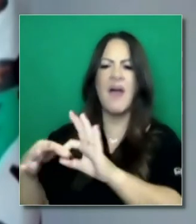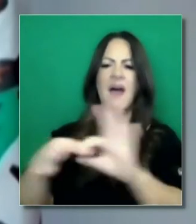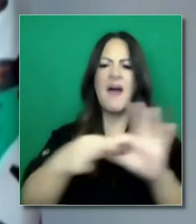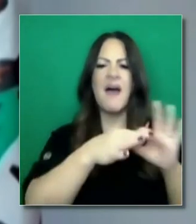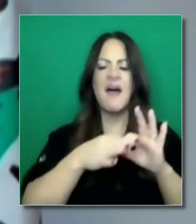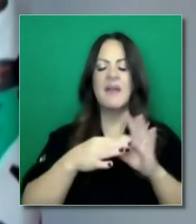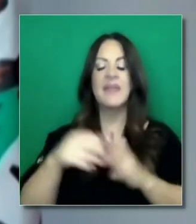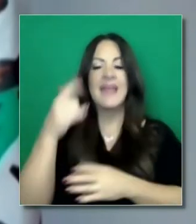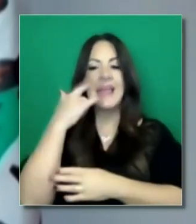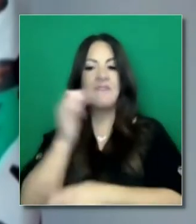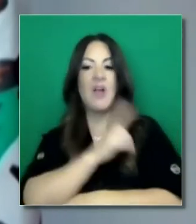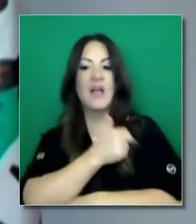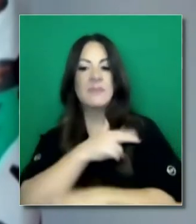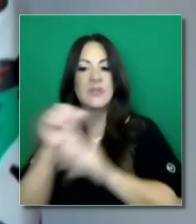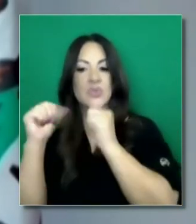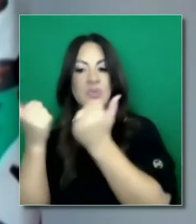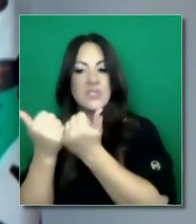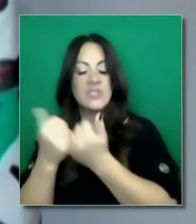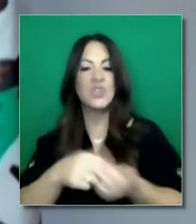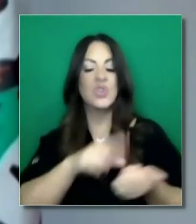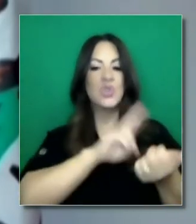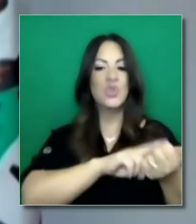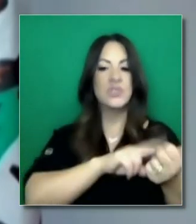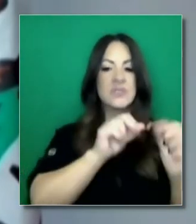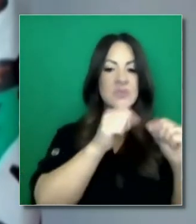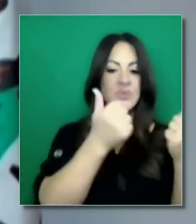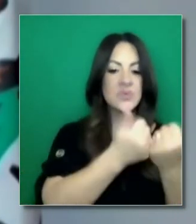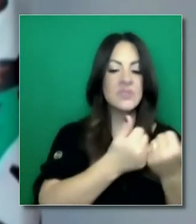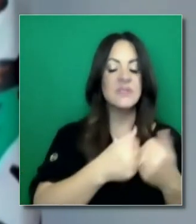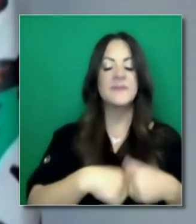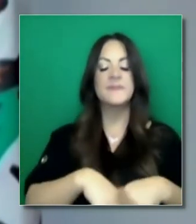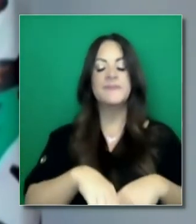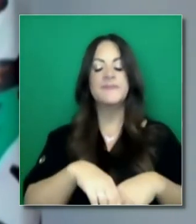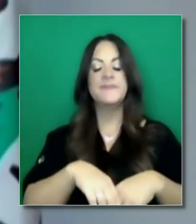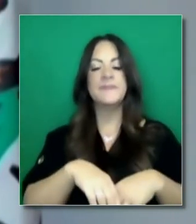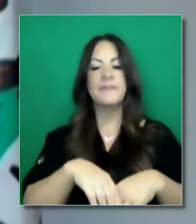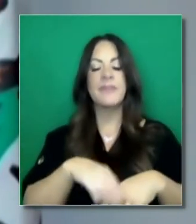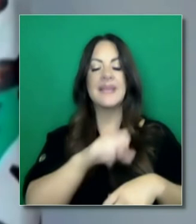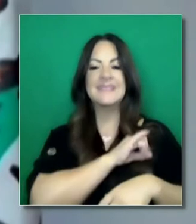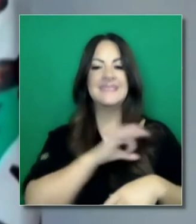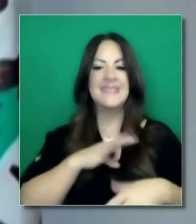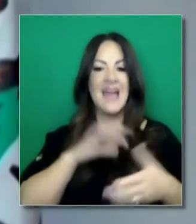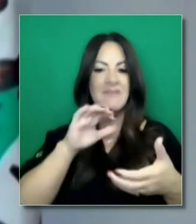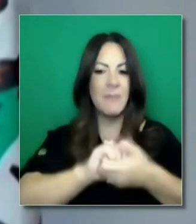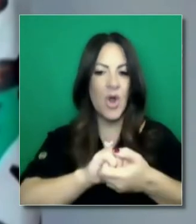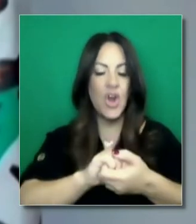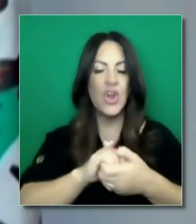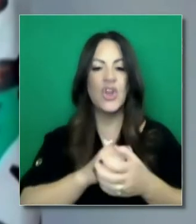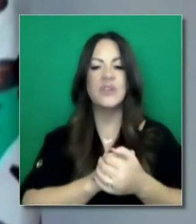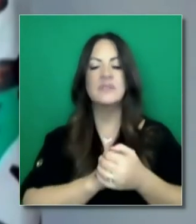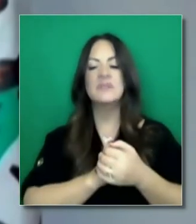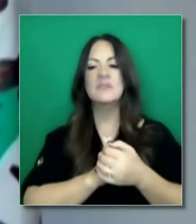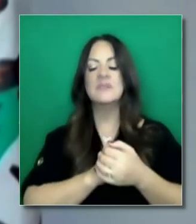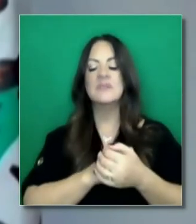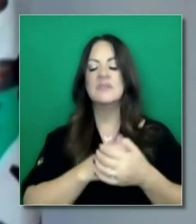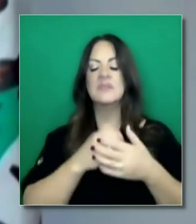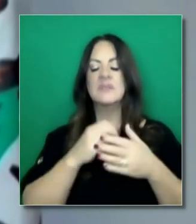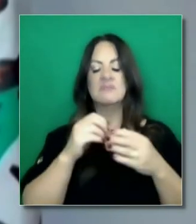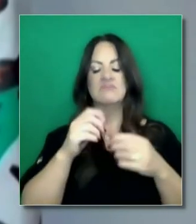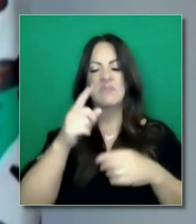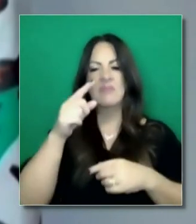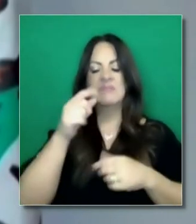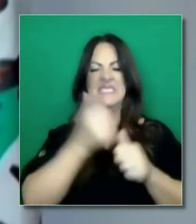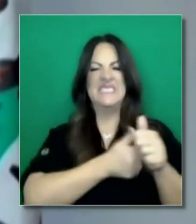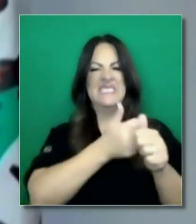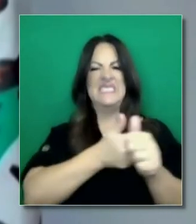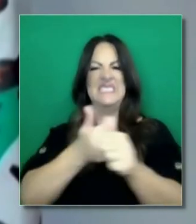con la asociación de hospitales de California, los socios de enfermería y la asociación de